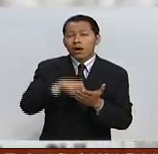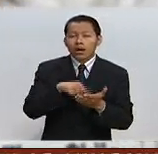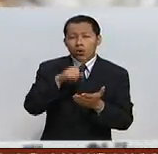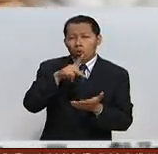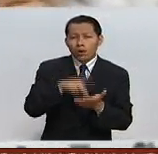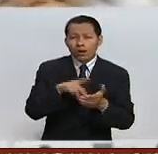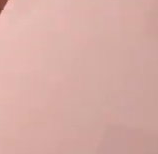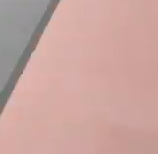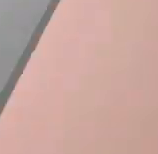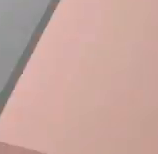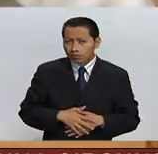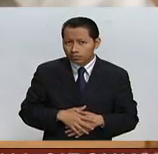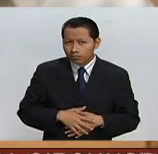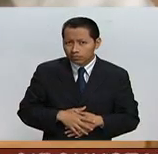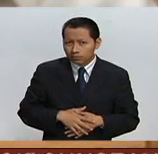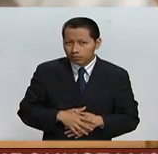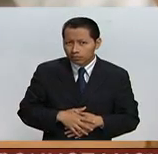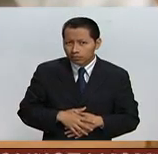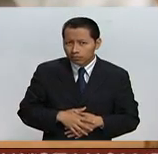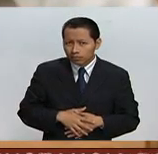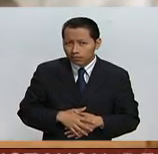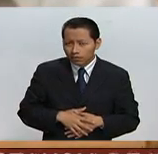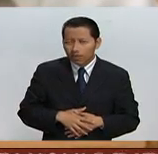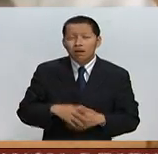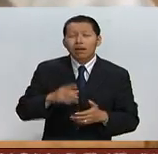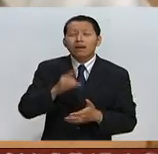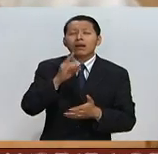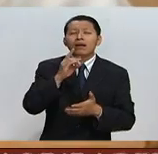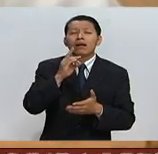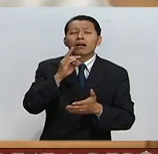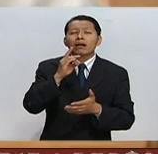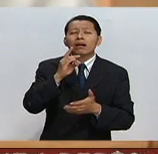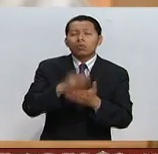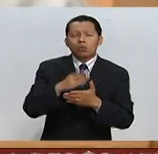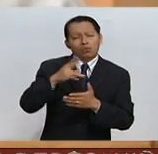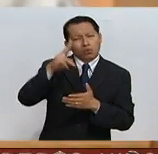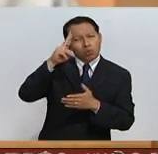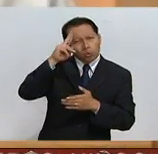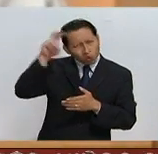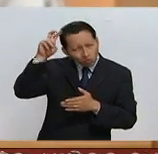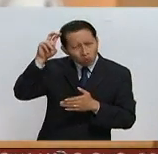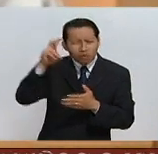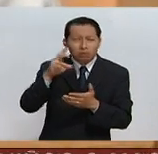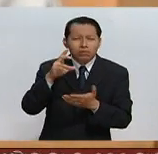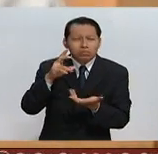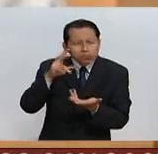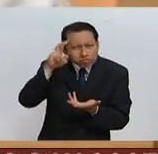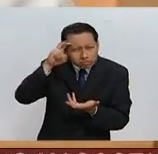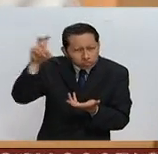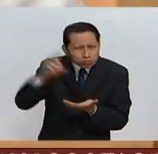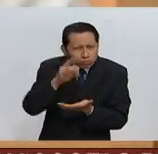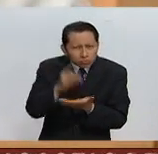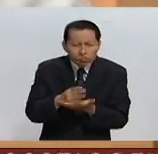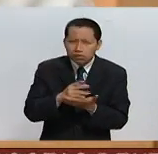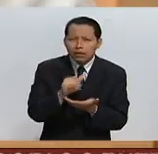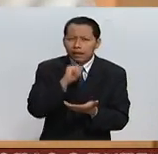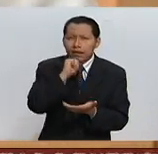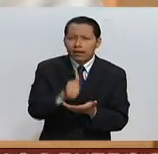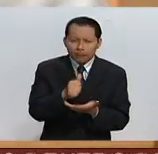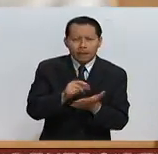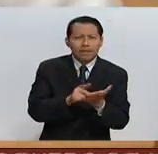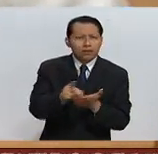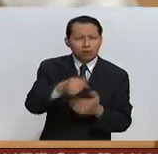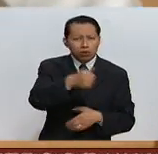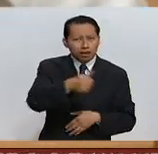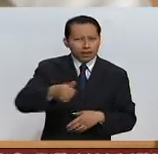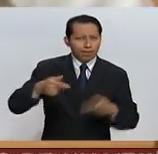La paz no es utopía. Es un derecho legítimo de cada ser humano y